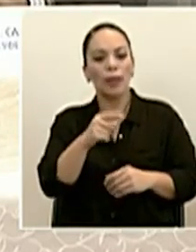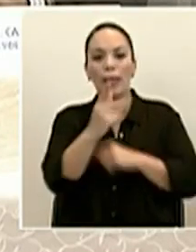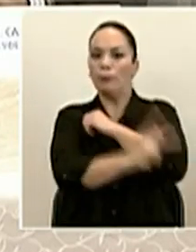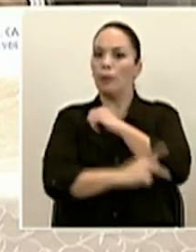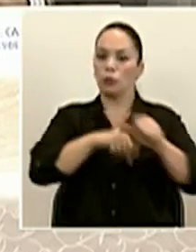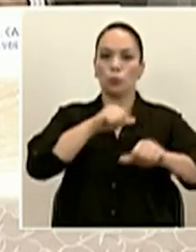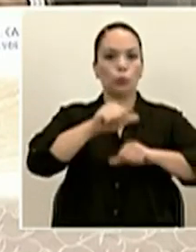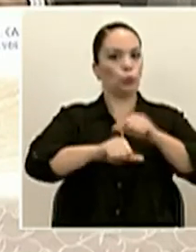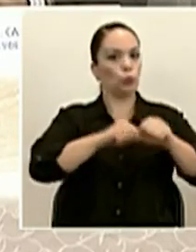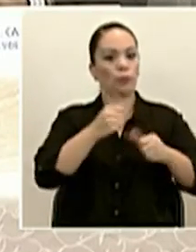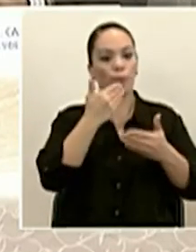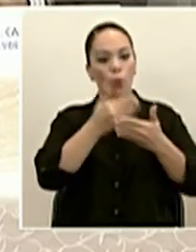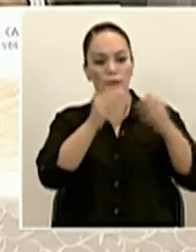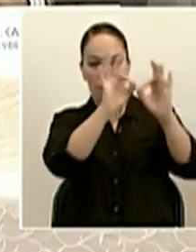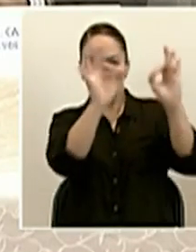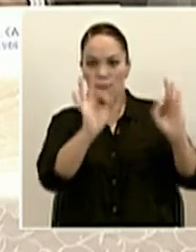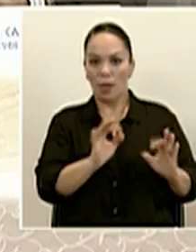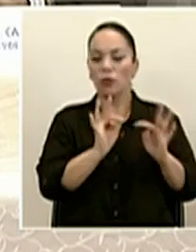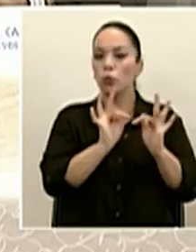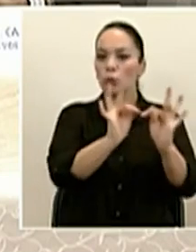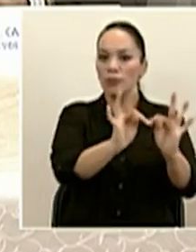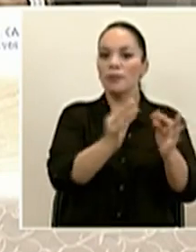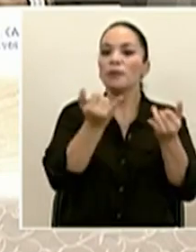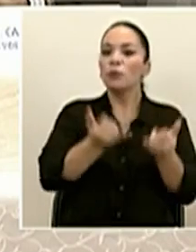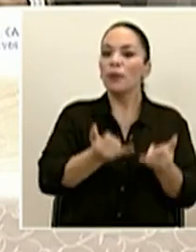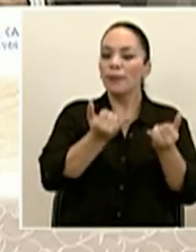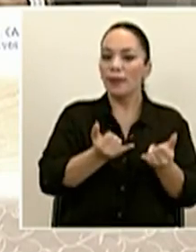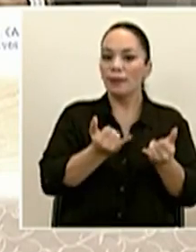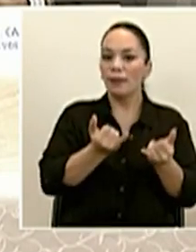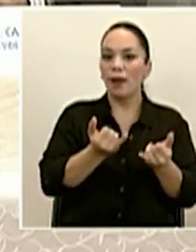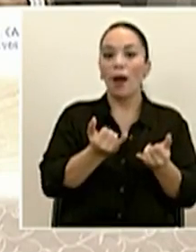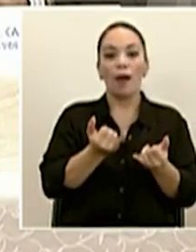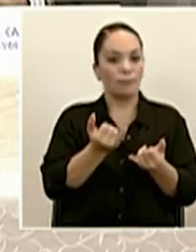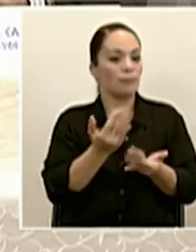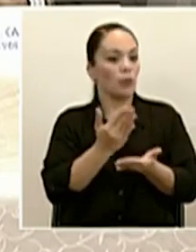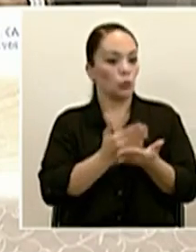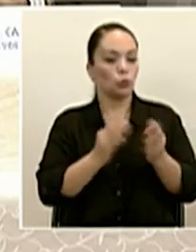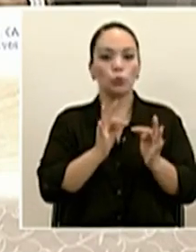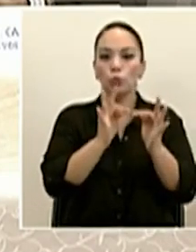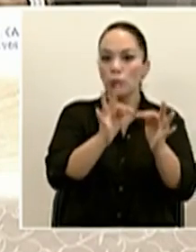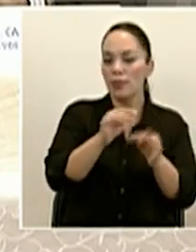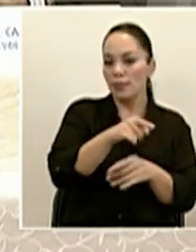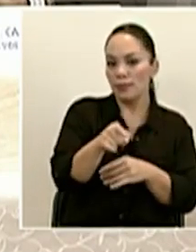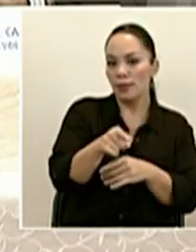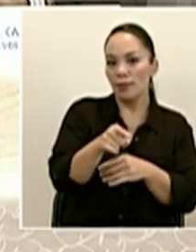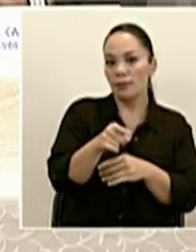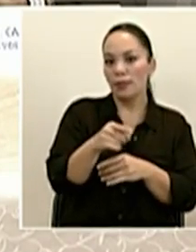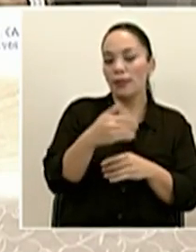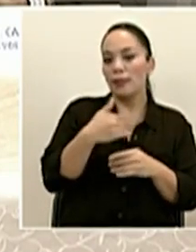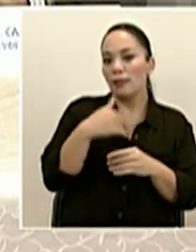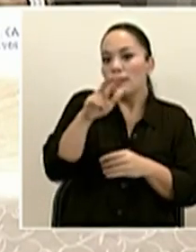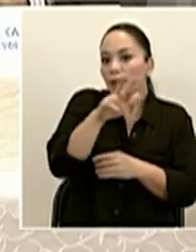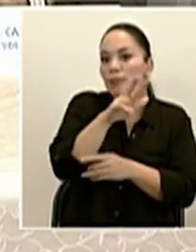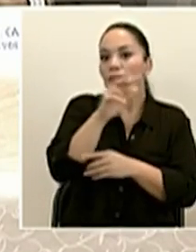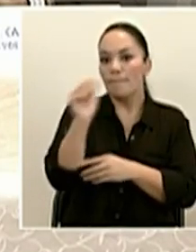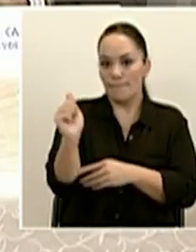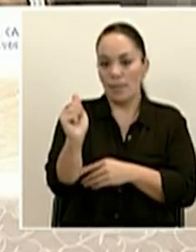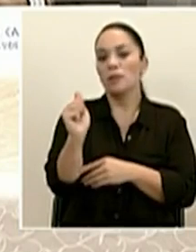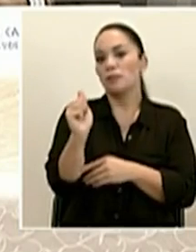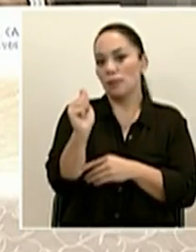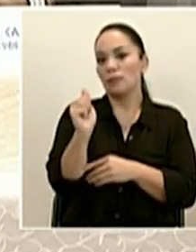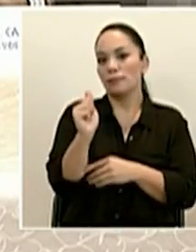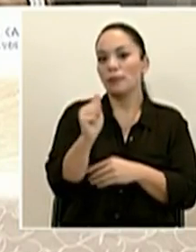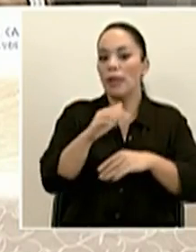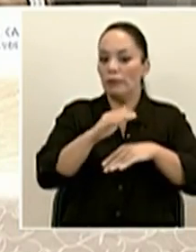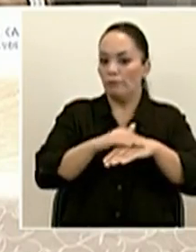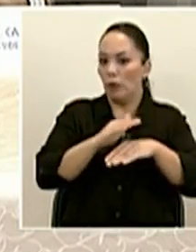una buena imagen con los turistas. Actualmente hay turistas que por la situación actual poseen más de los tres meses que les faculta la ley de